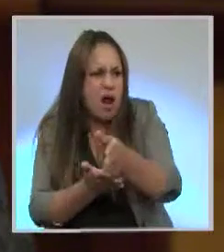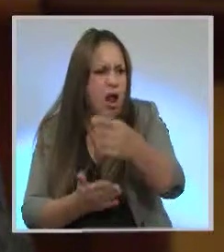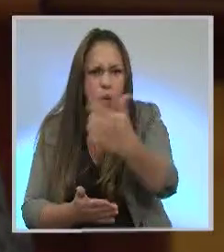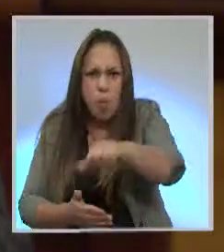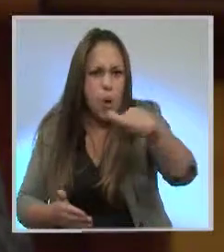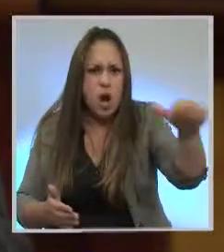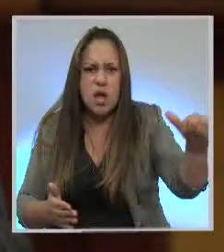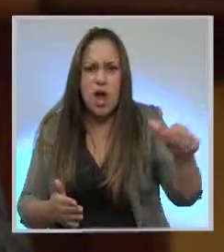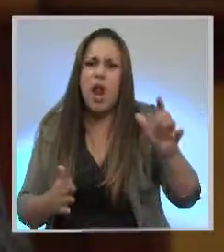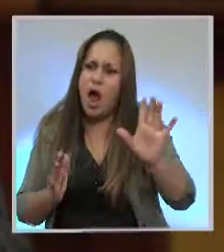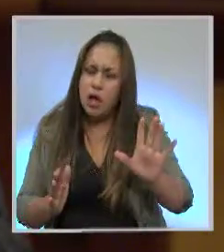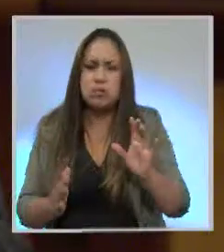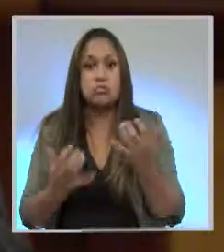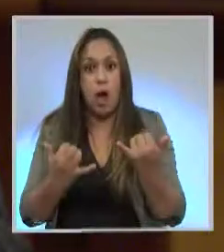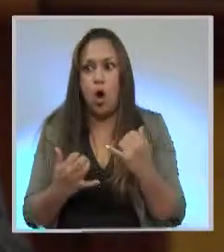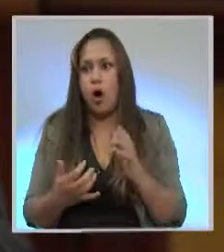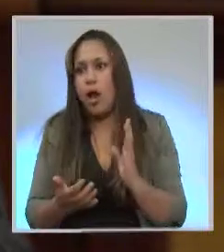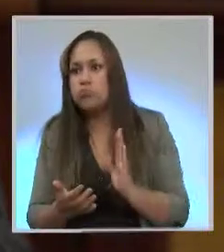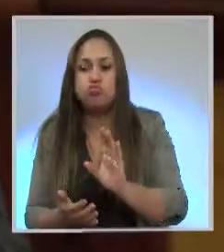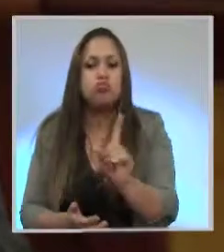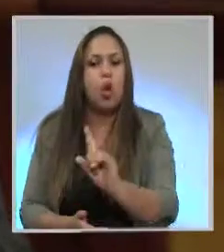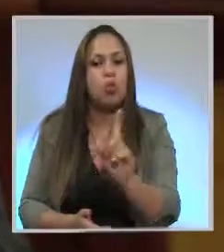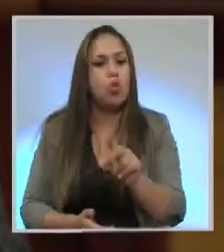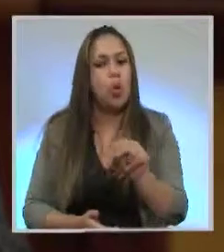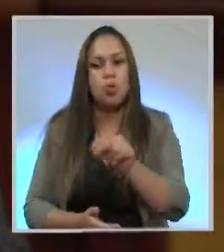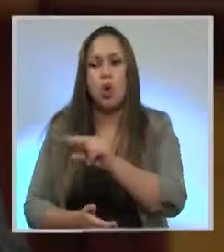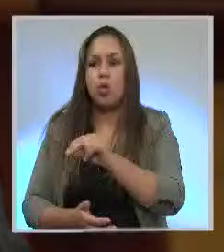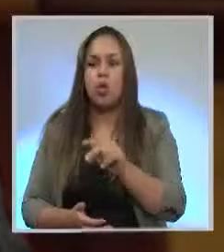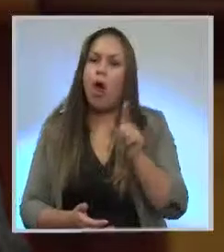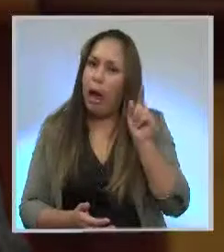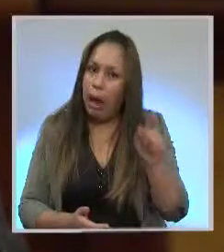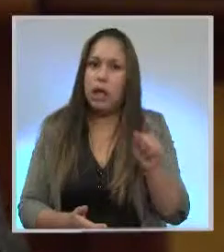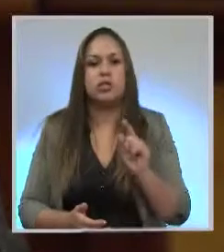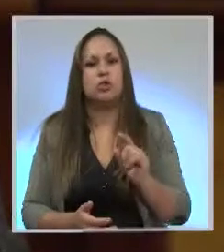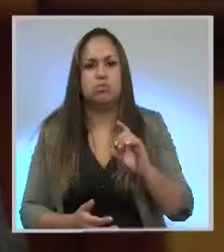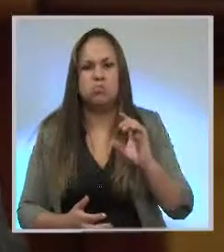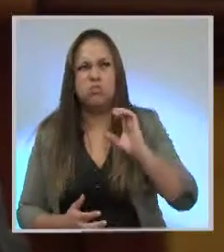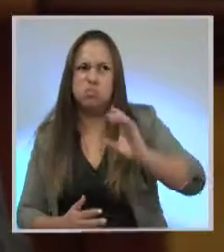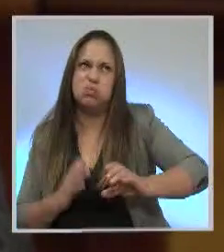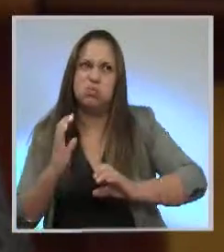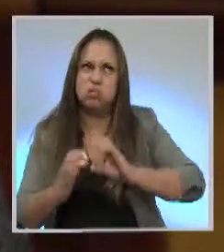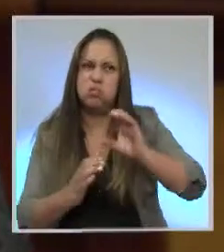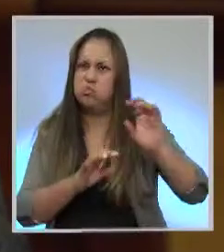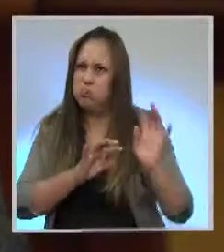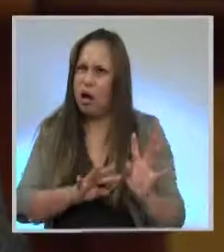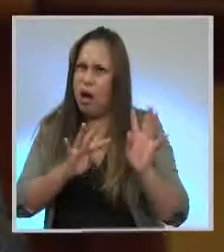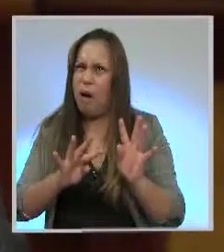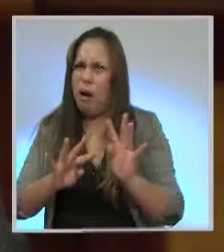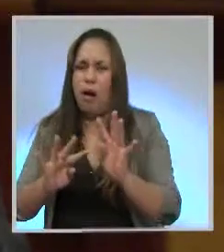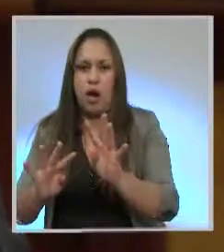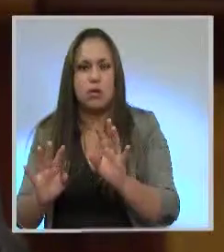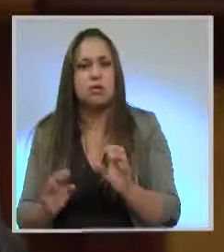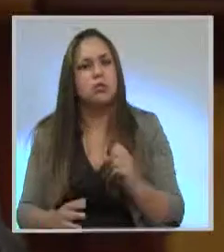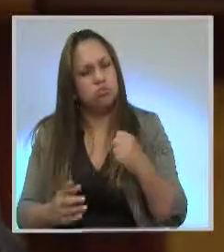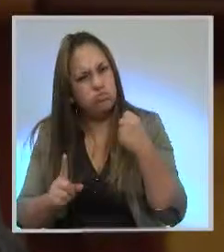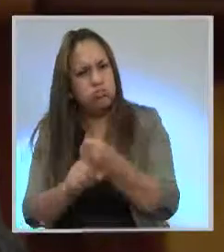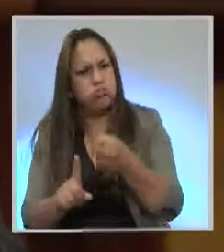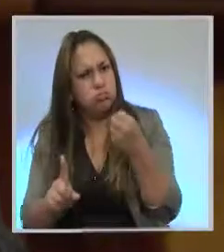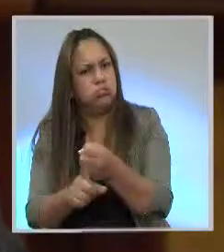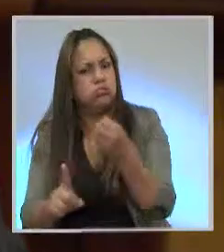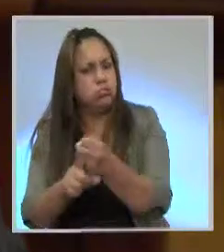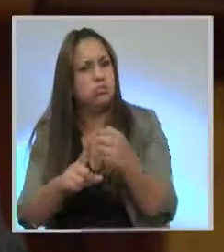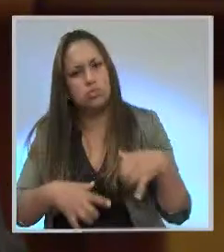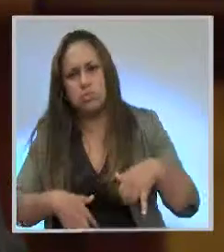el tema de moda, digamos, que el tema puntual sea el de las herencias y de la plusvalía, sí. ¿Y por qué insistimos en